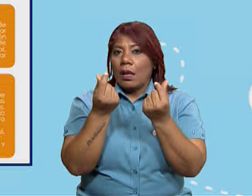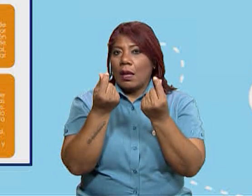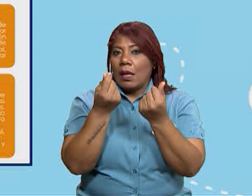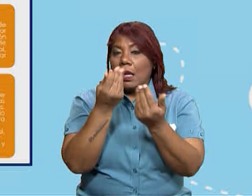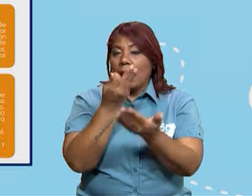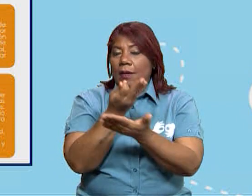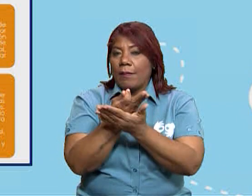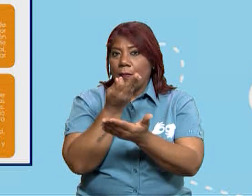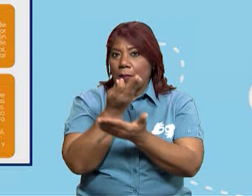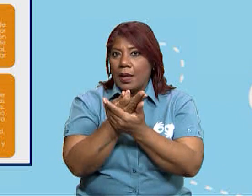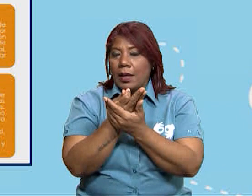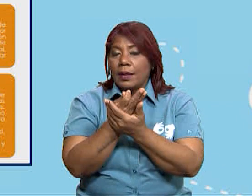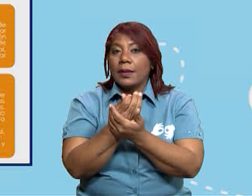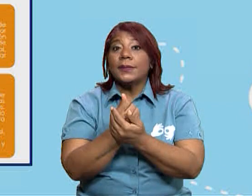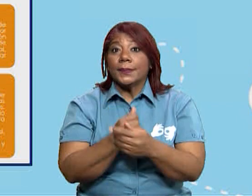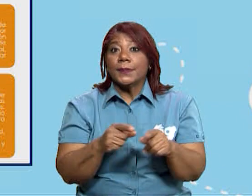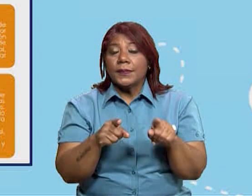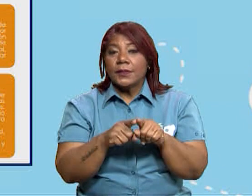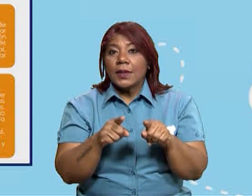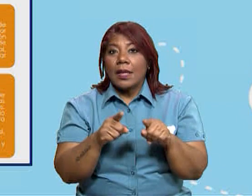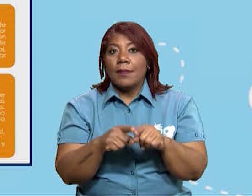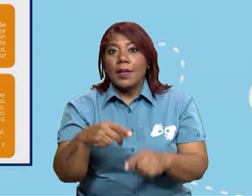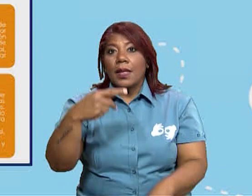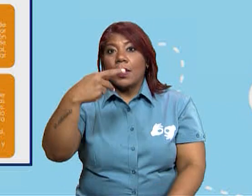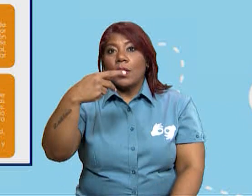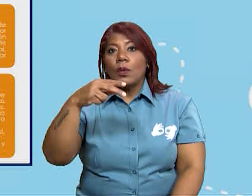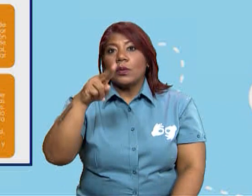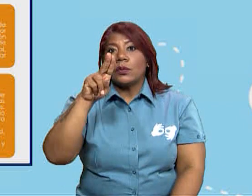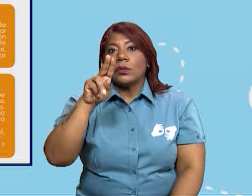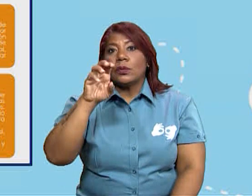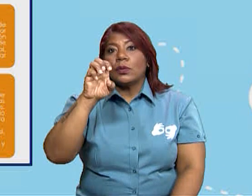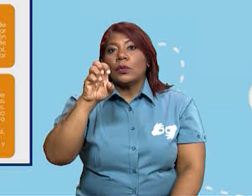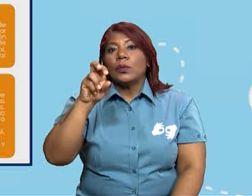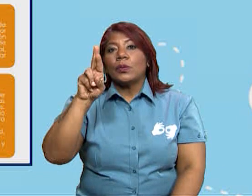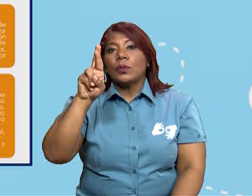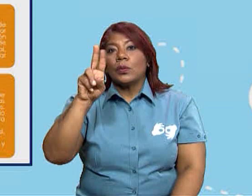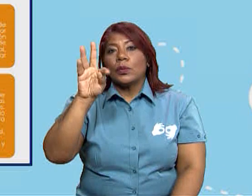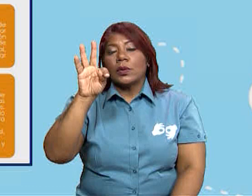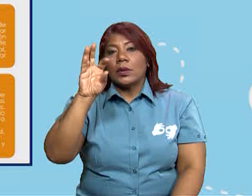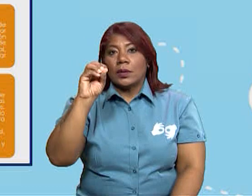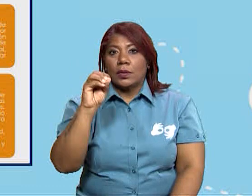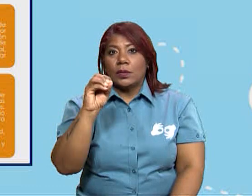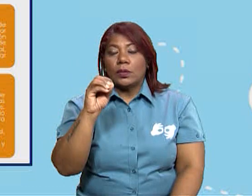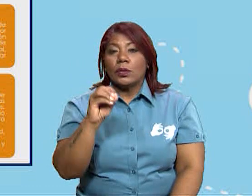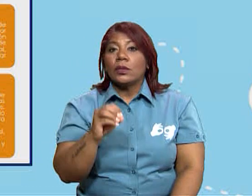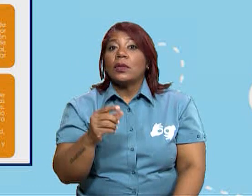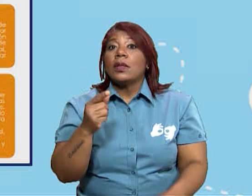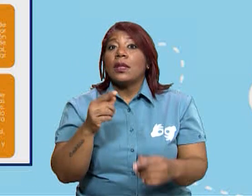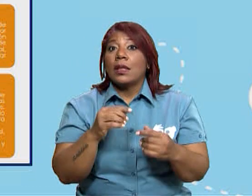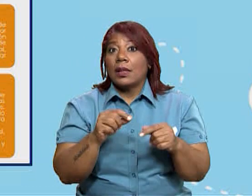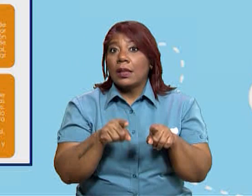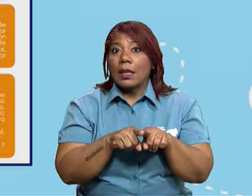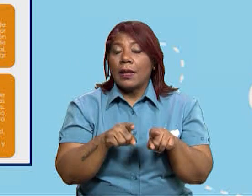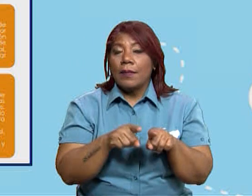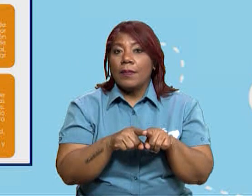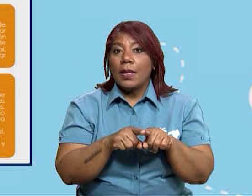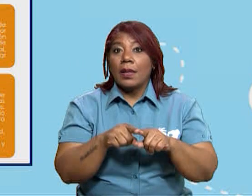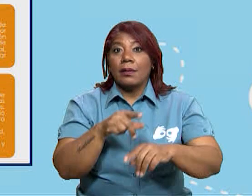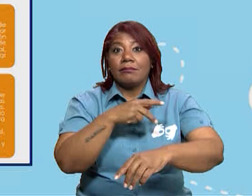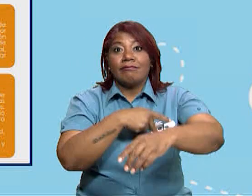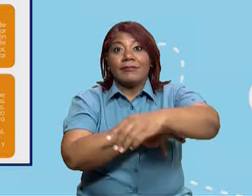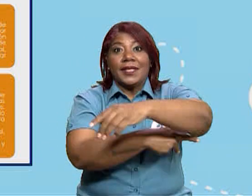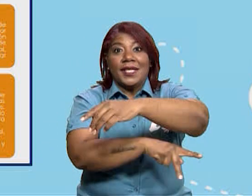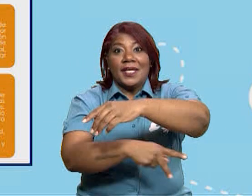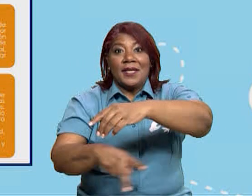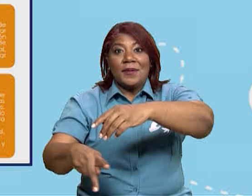bancos. El Sistema Portuario Nacional en Panamá hay puertos que desembocan tanto en el Pacífico